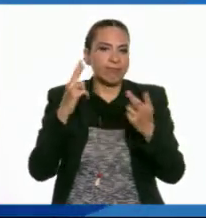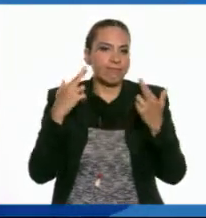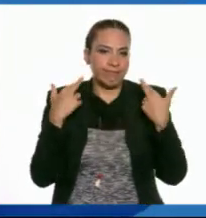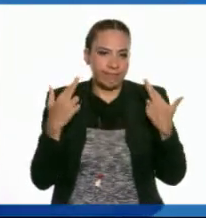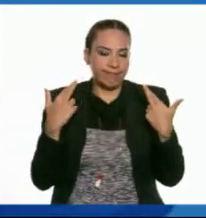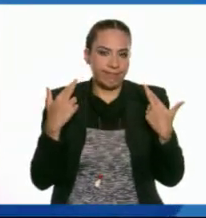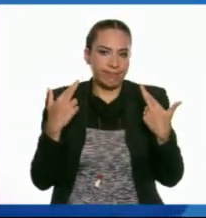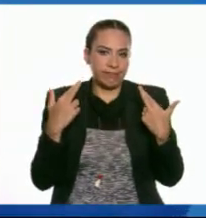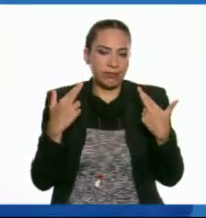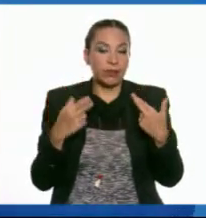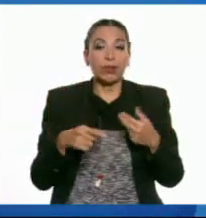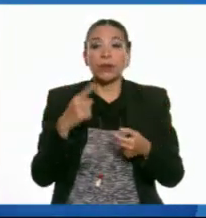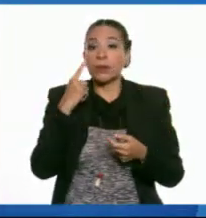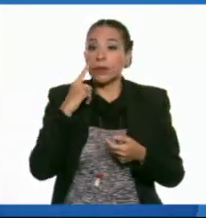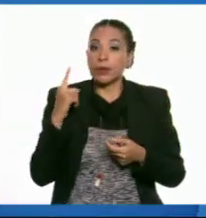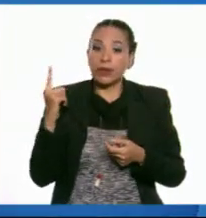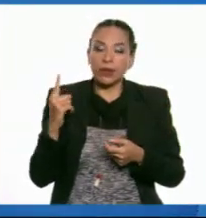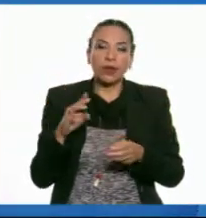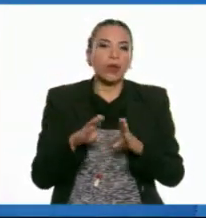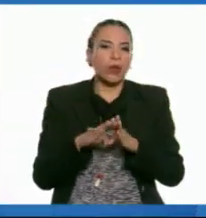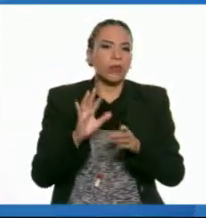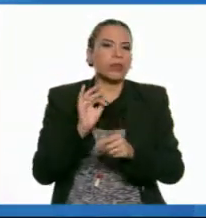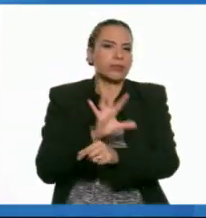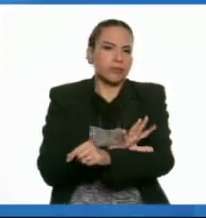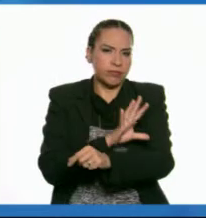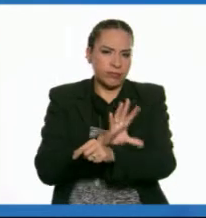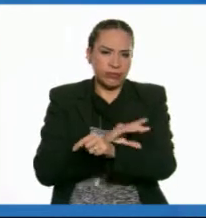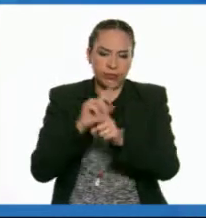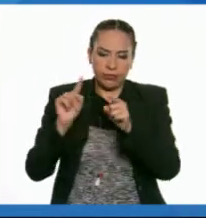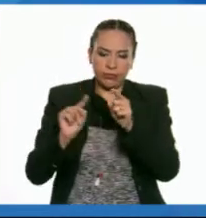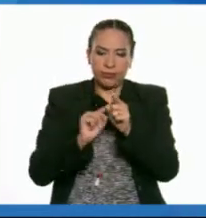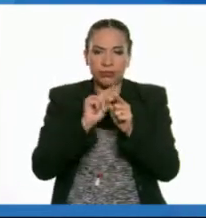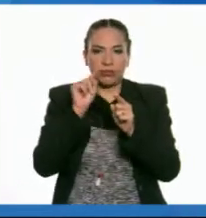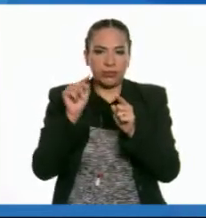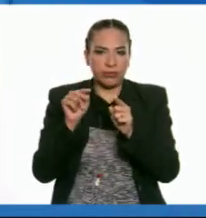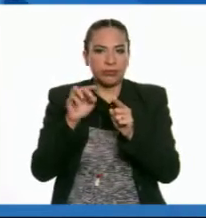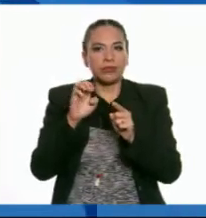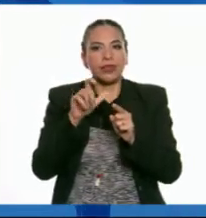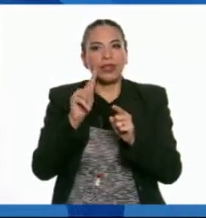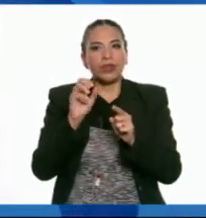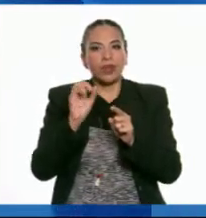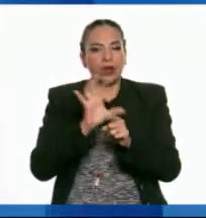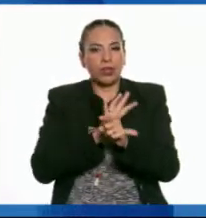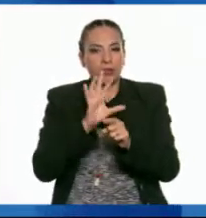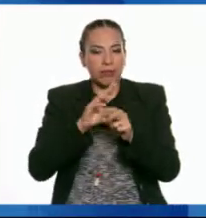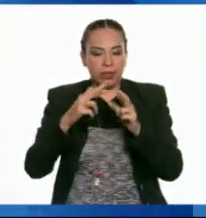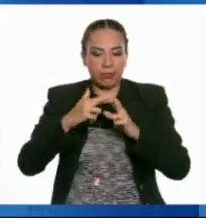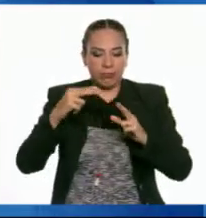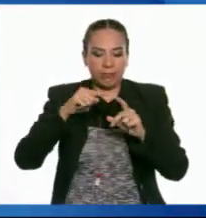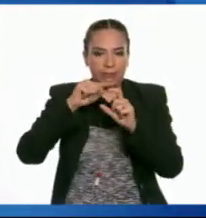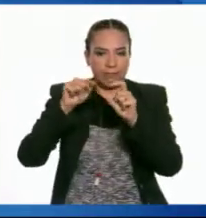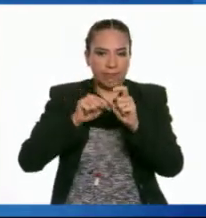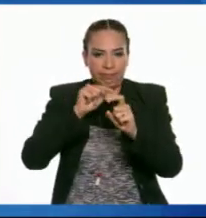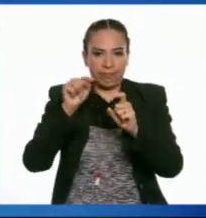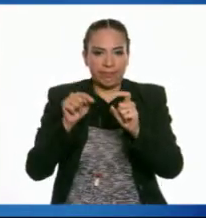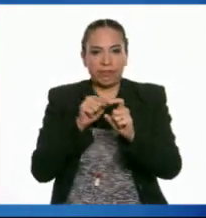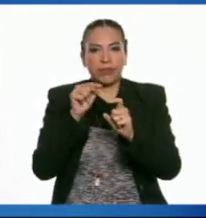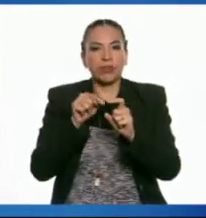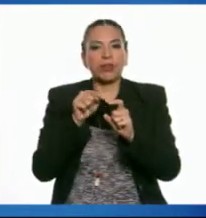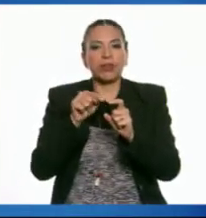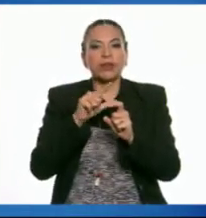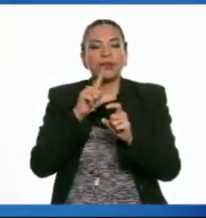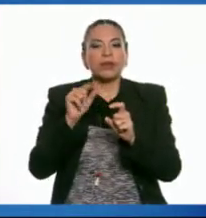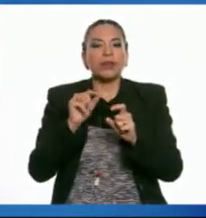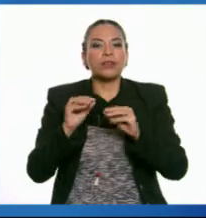sonidos. Mira, podemos ver. Va la corriente eléctrica, llega al electroimán, que es el cable enrollado, y